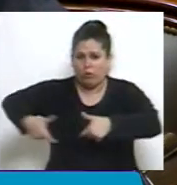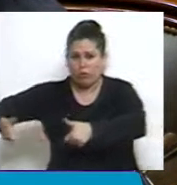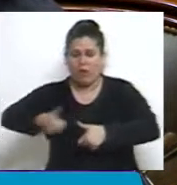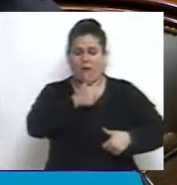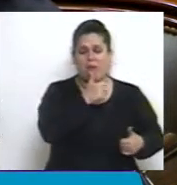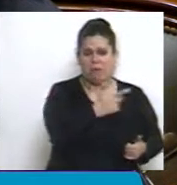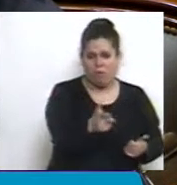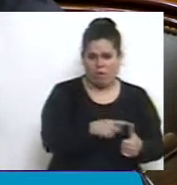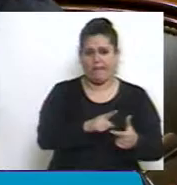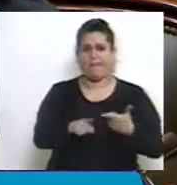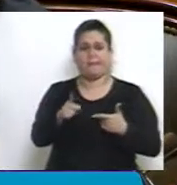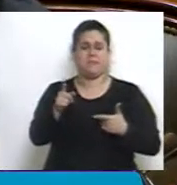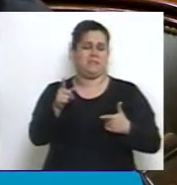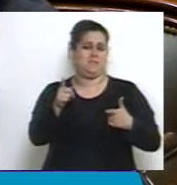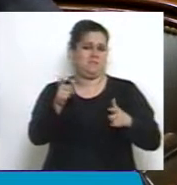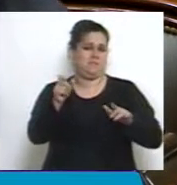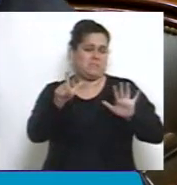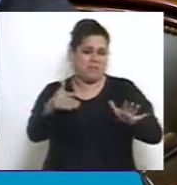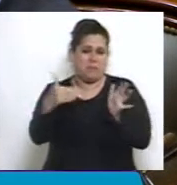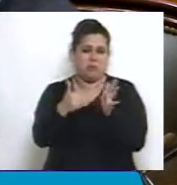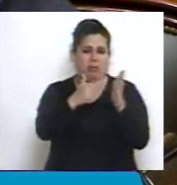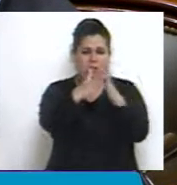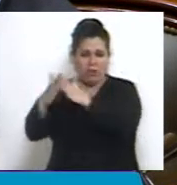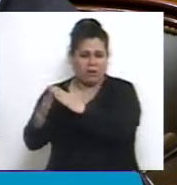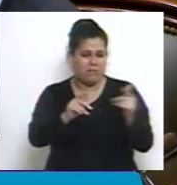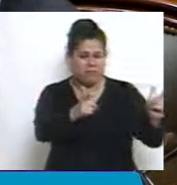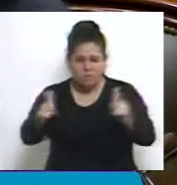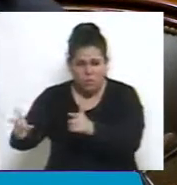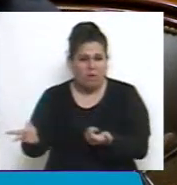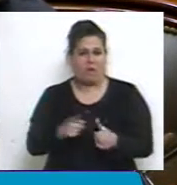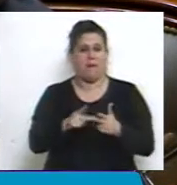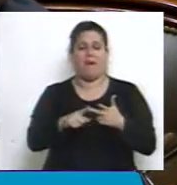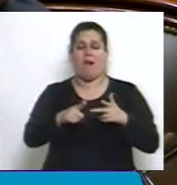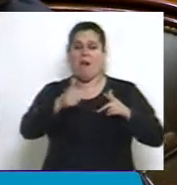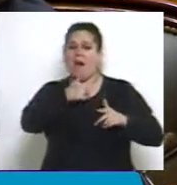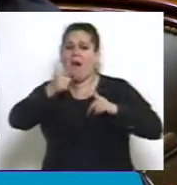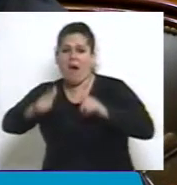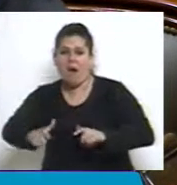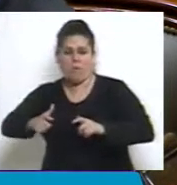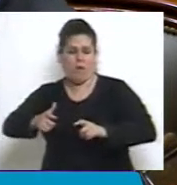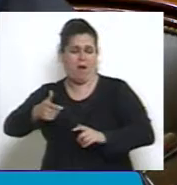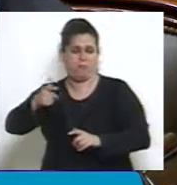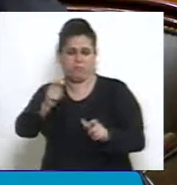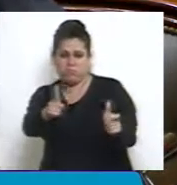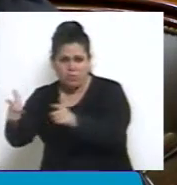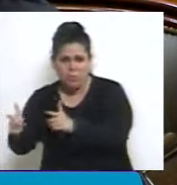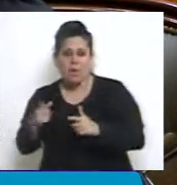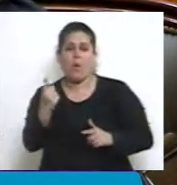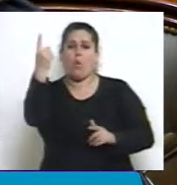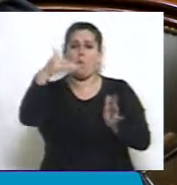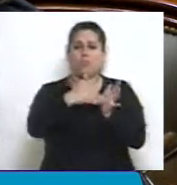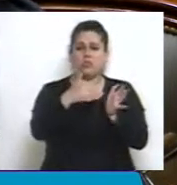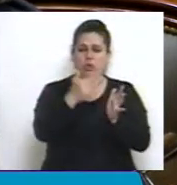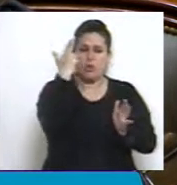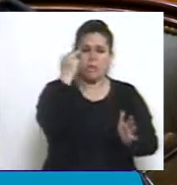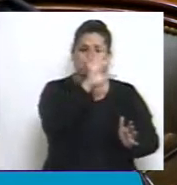.700.000 hogares. Estamos hablando del 16% que no tiene agua potable. Hablamos de 1.900.000